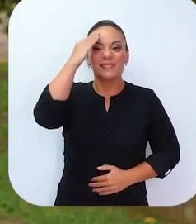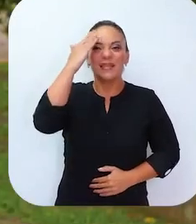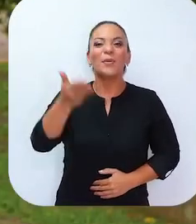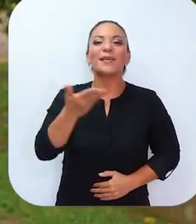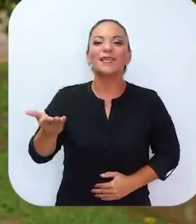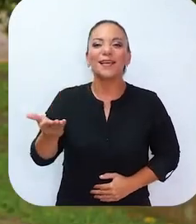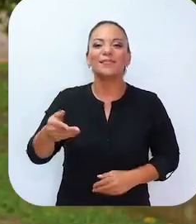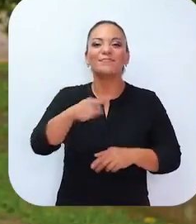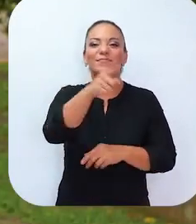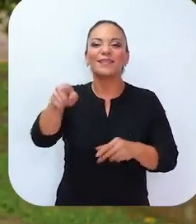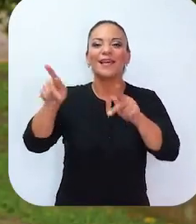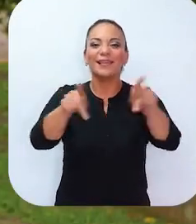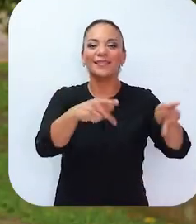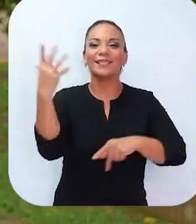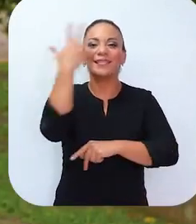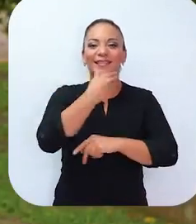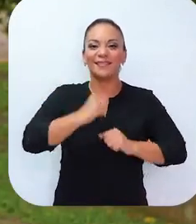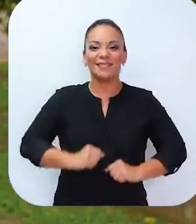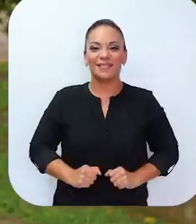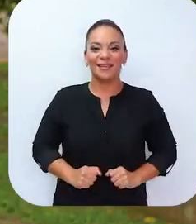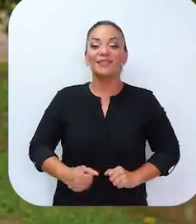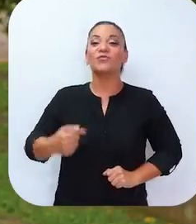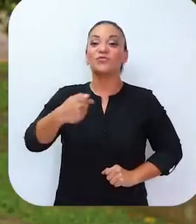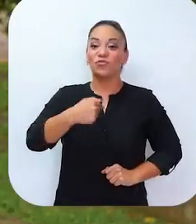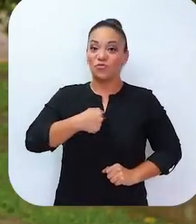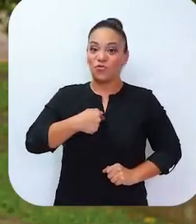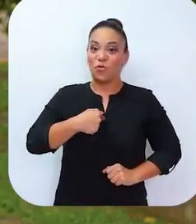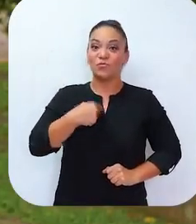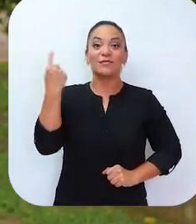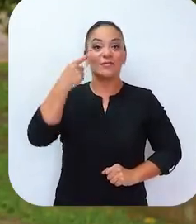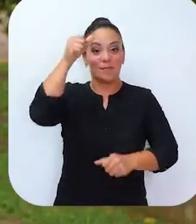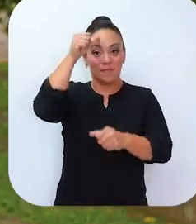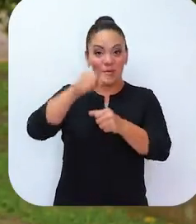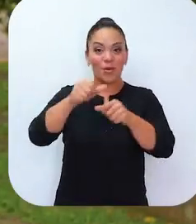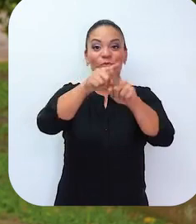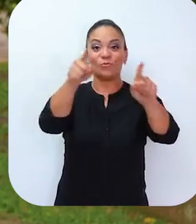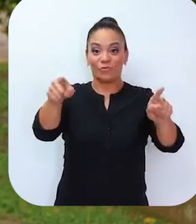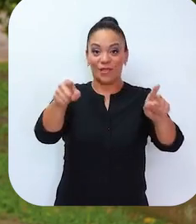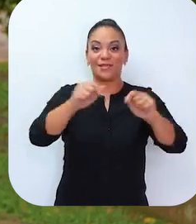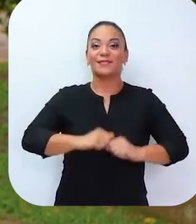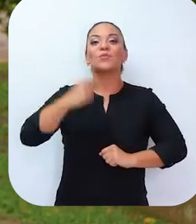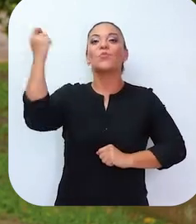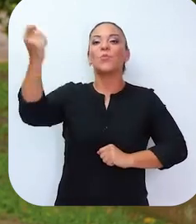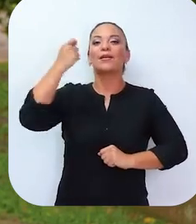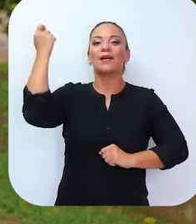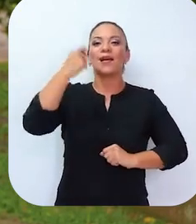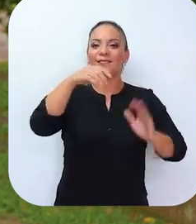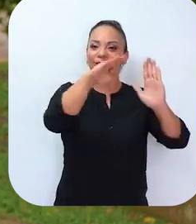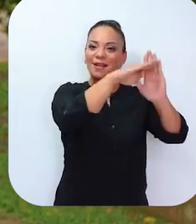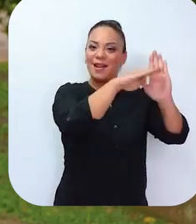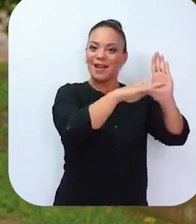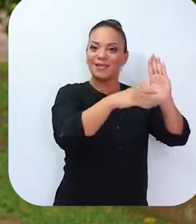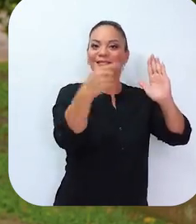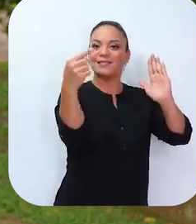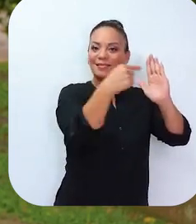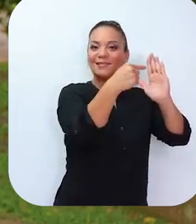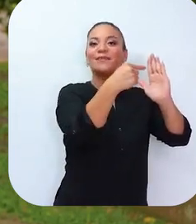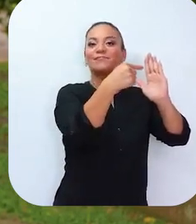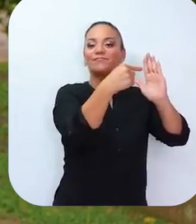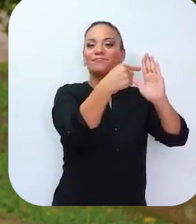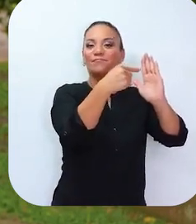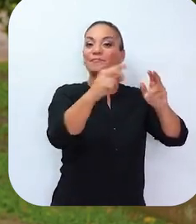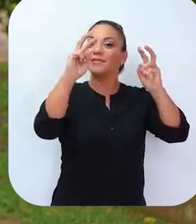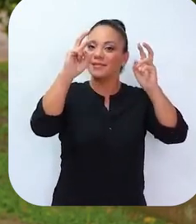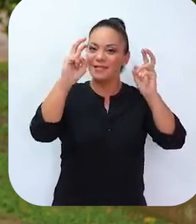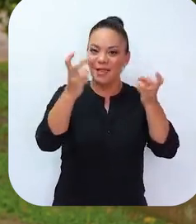¿Saben qué, mi gente linda? Yo los tengo bien presentes. Guanacaste está en mi